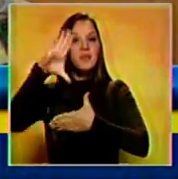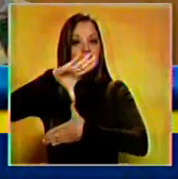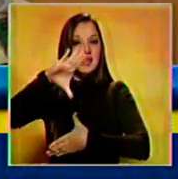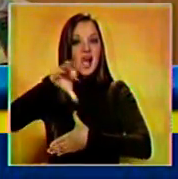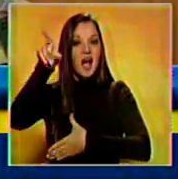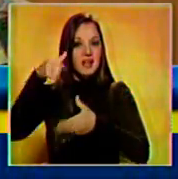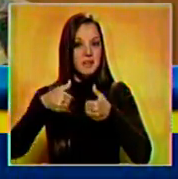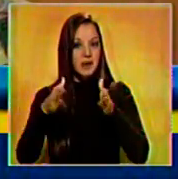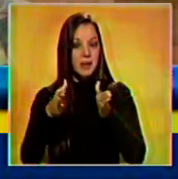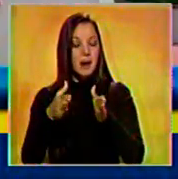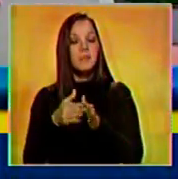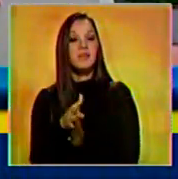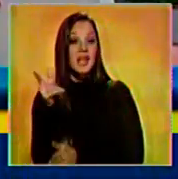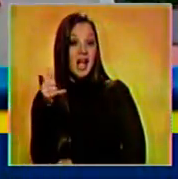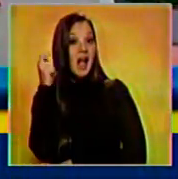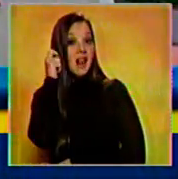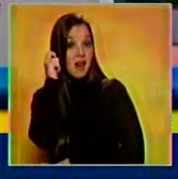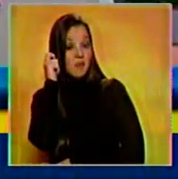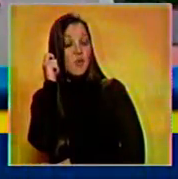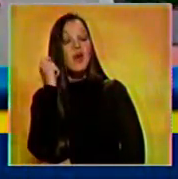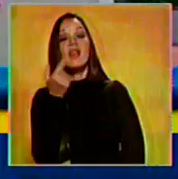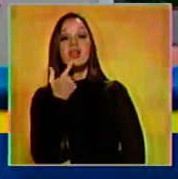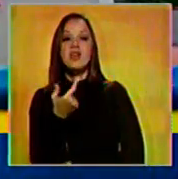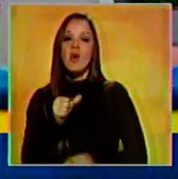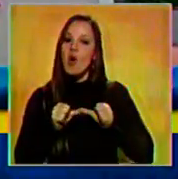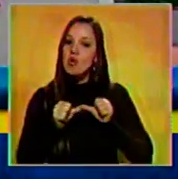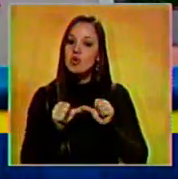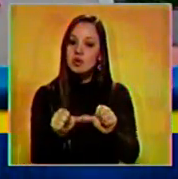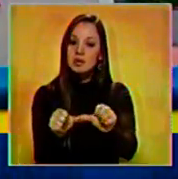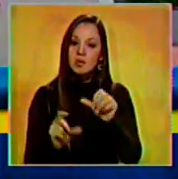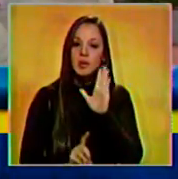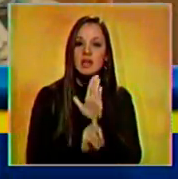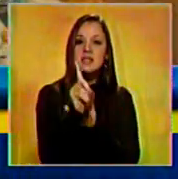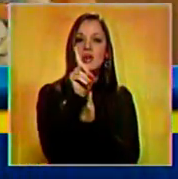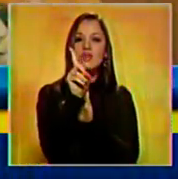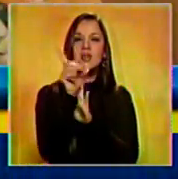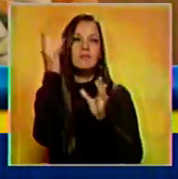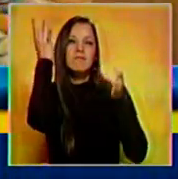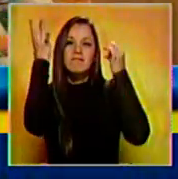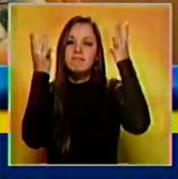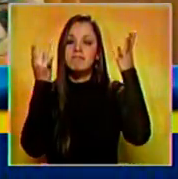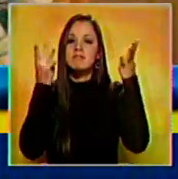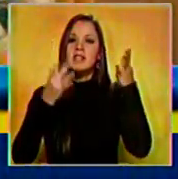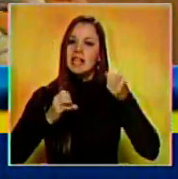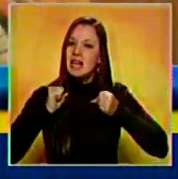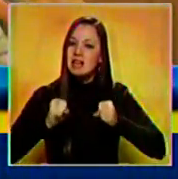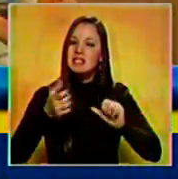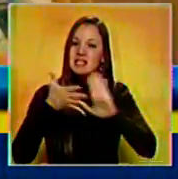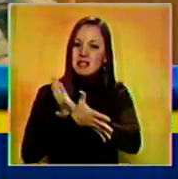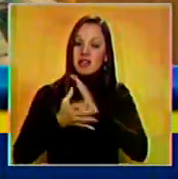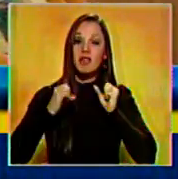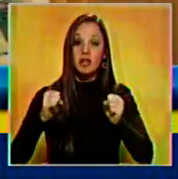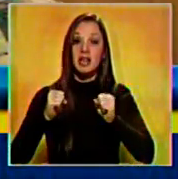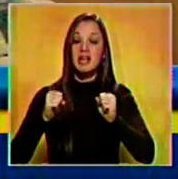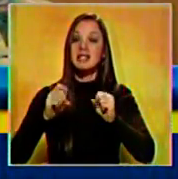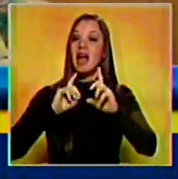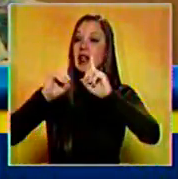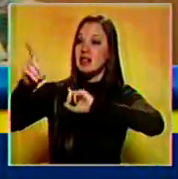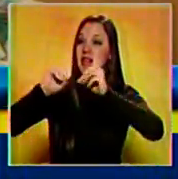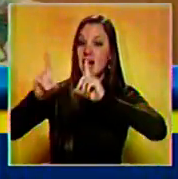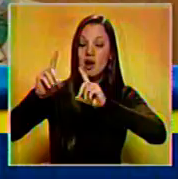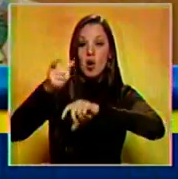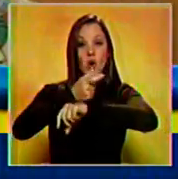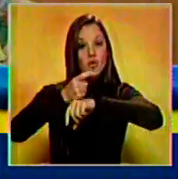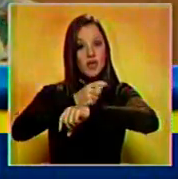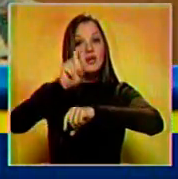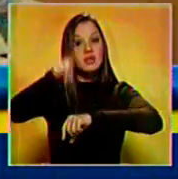en Panamá. Rousseff se ofreció a continuar desarrollando iniciativas que permitan fortalecer el diálogo entre el gobierno y